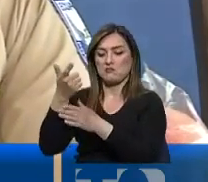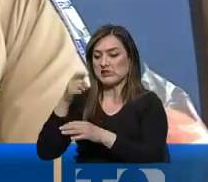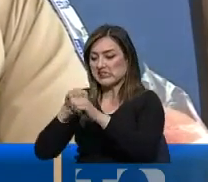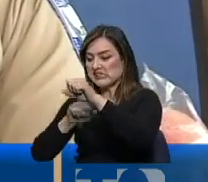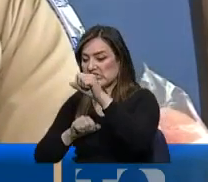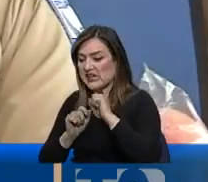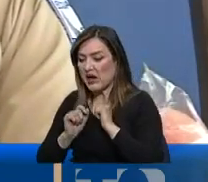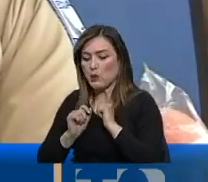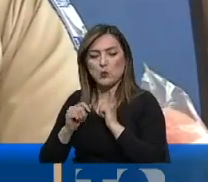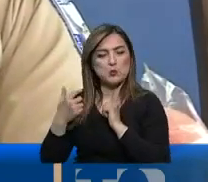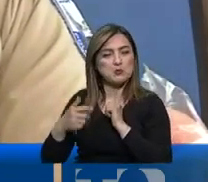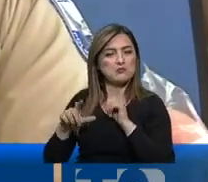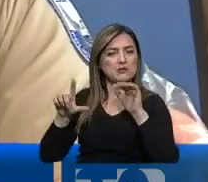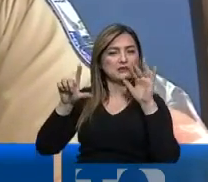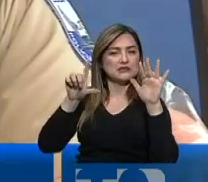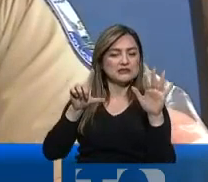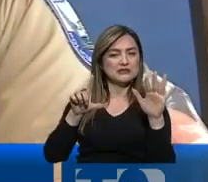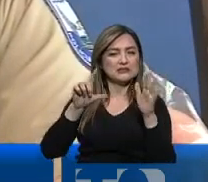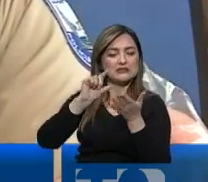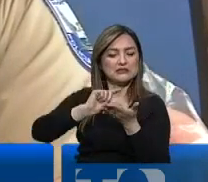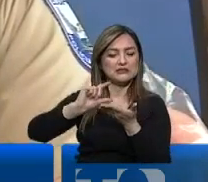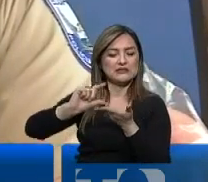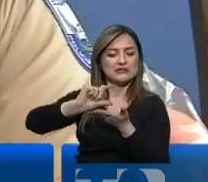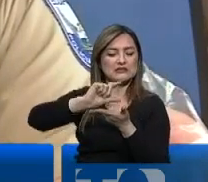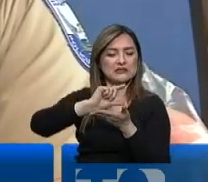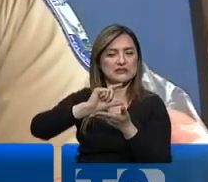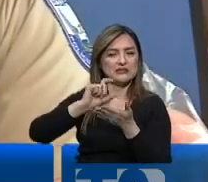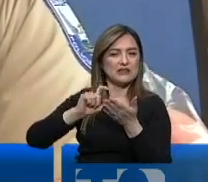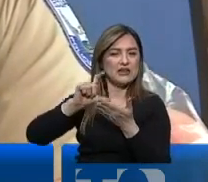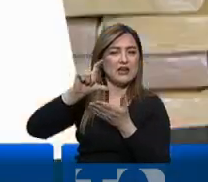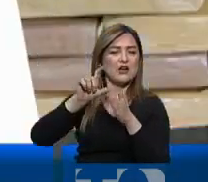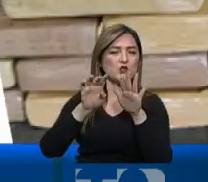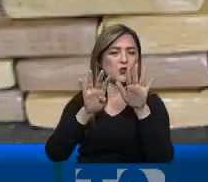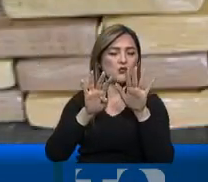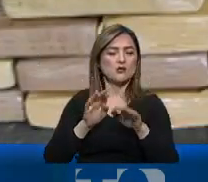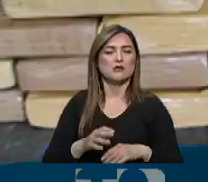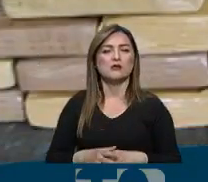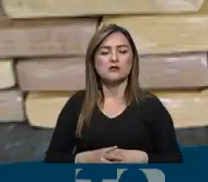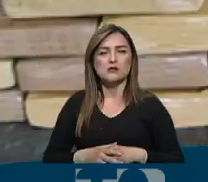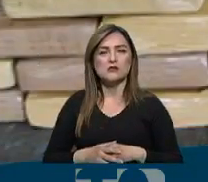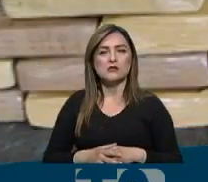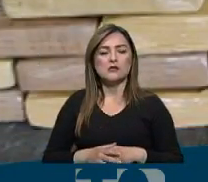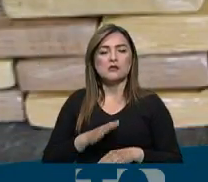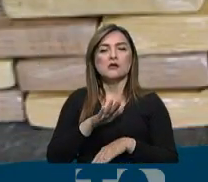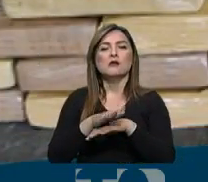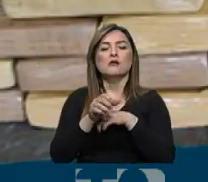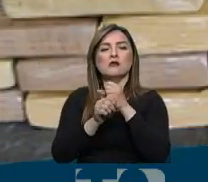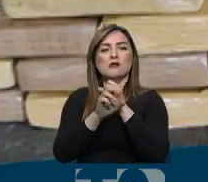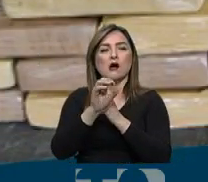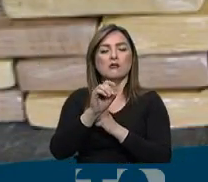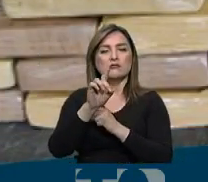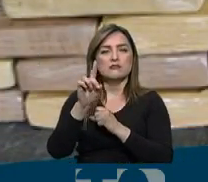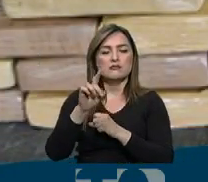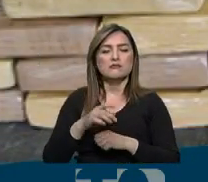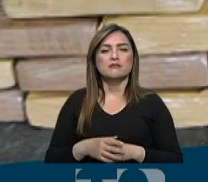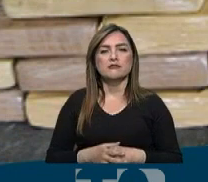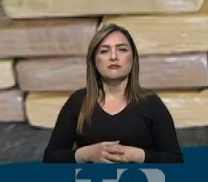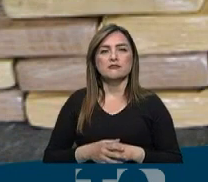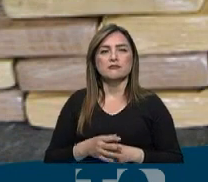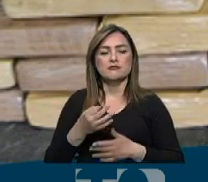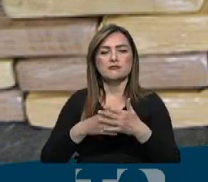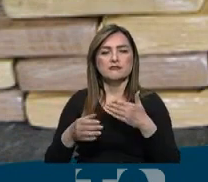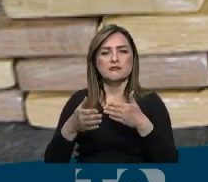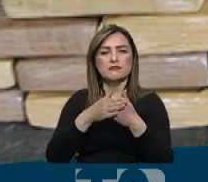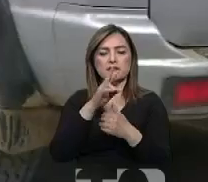con siete municiones, calibre 9 milímetros. En relación al año 2021, la cifra histórica se cerró con